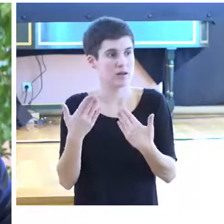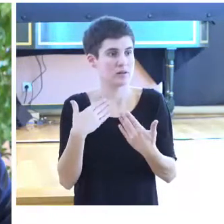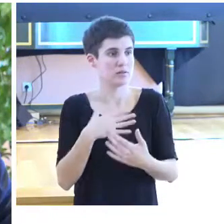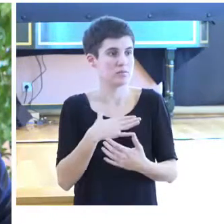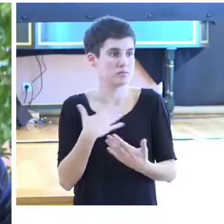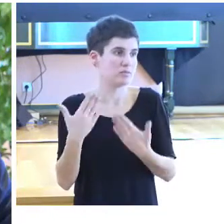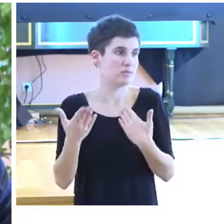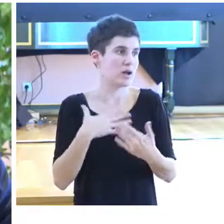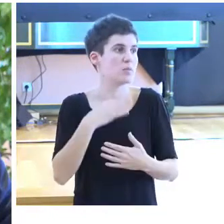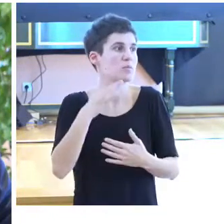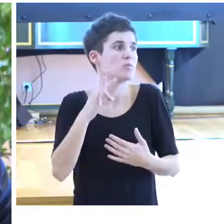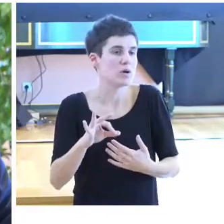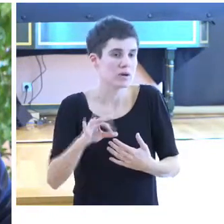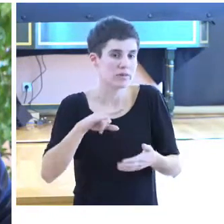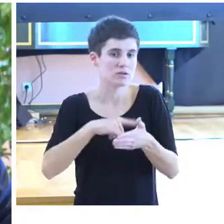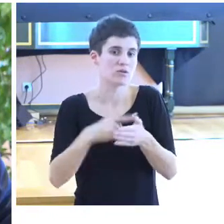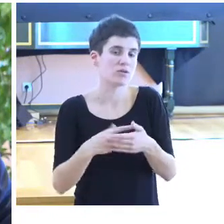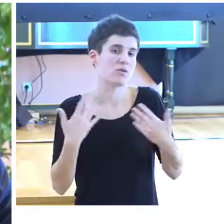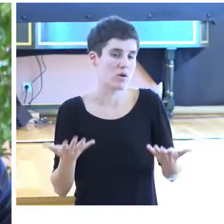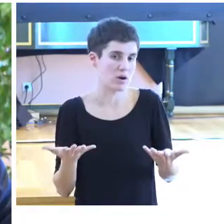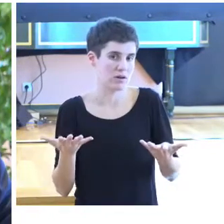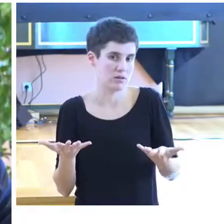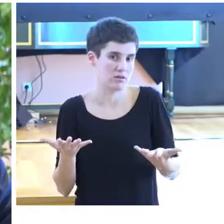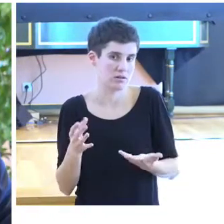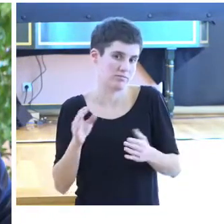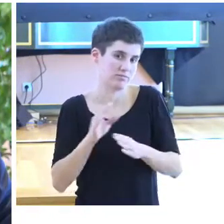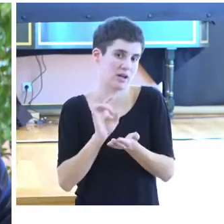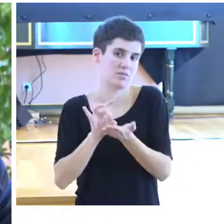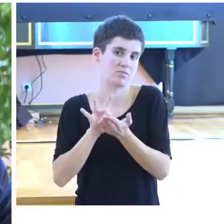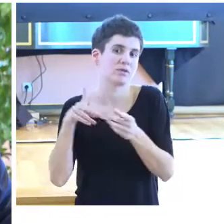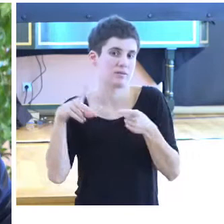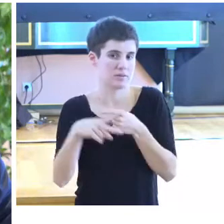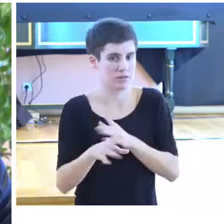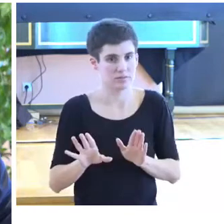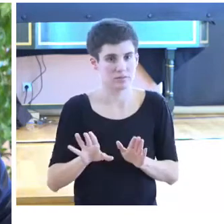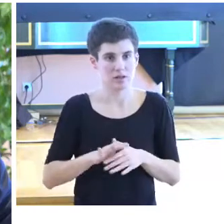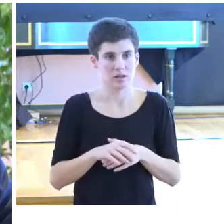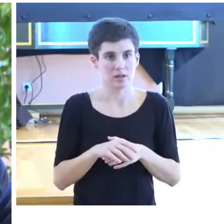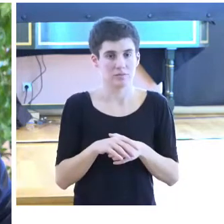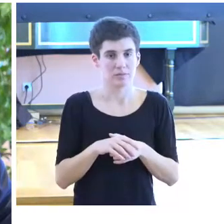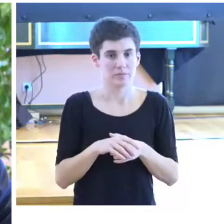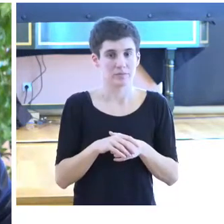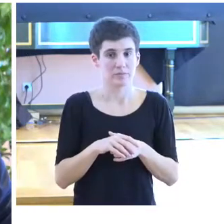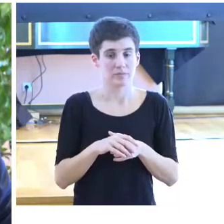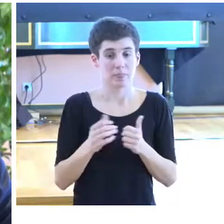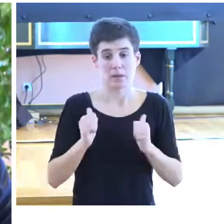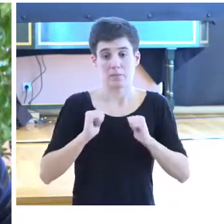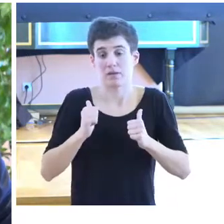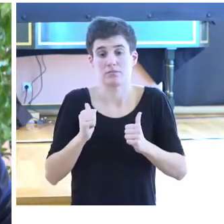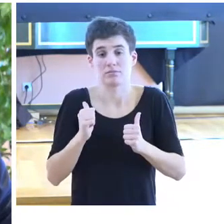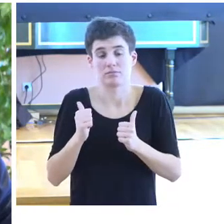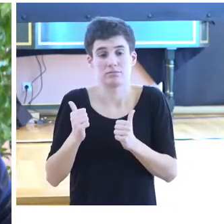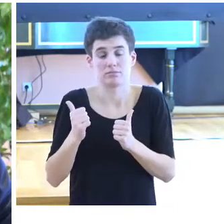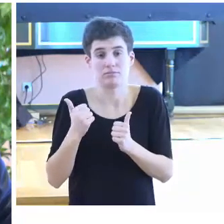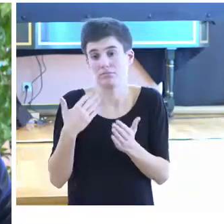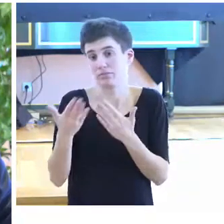hacer para resolver la situación y que no fuera expulsado del cuerpo. Desde el primer momento se contó con